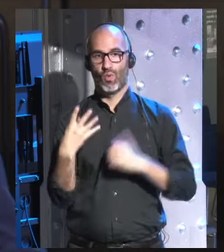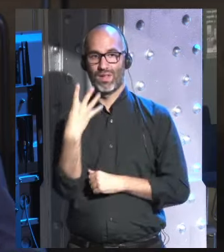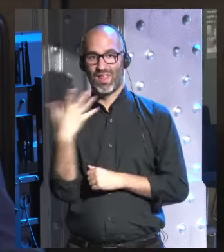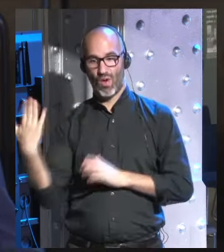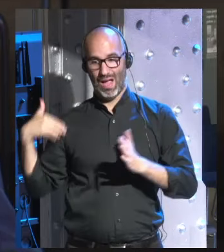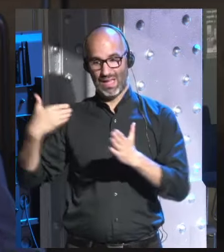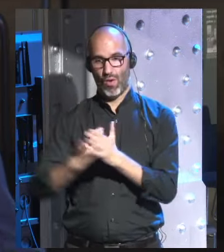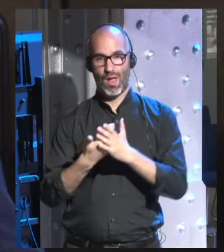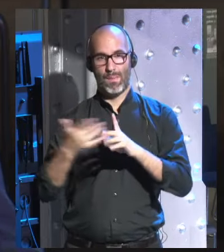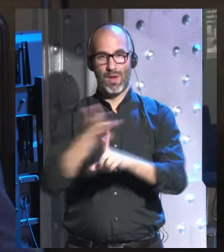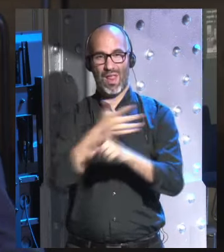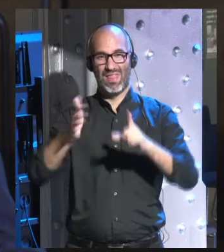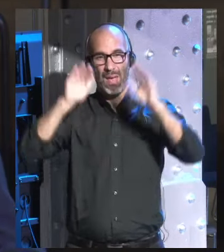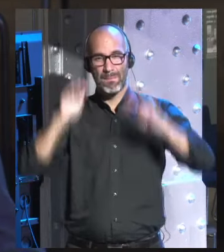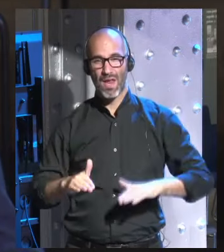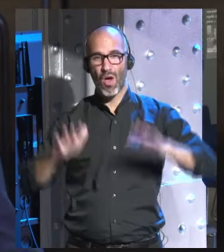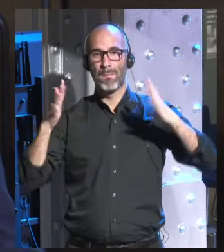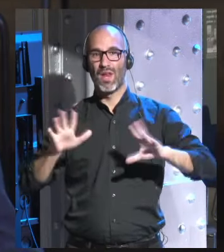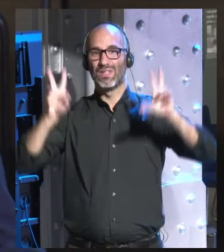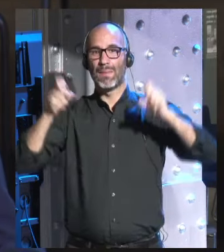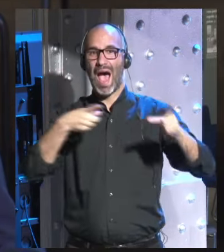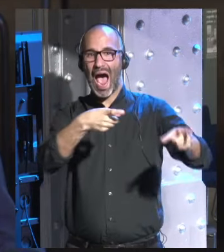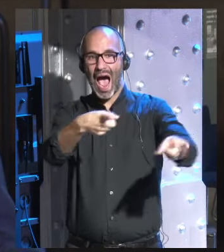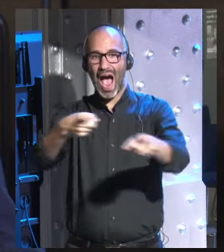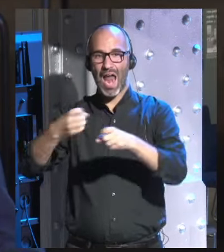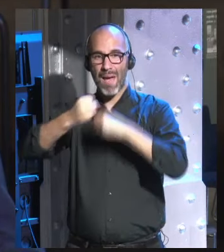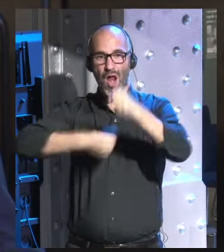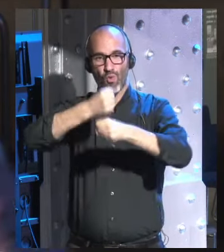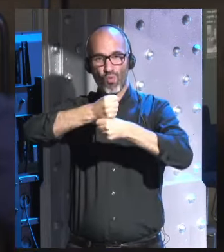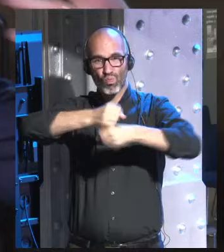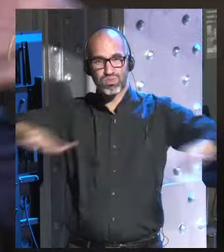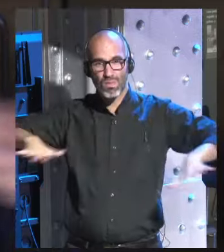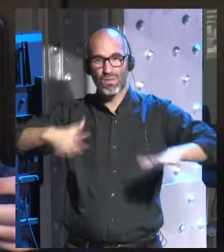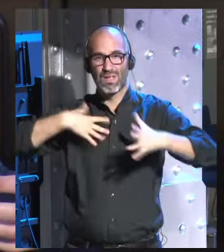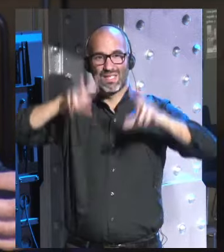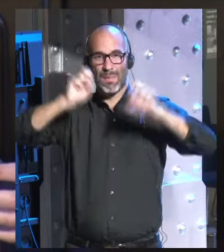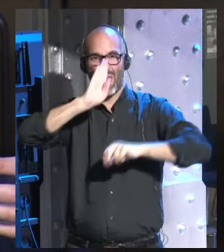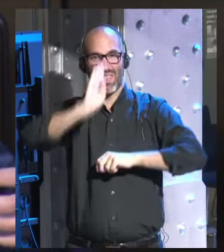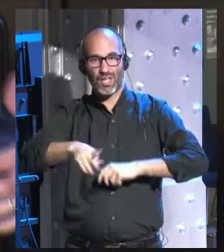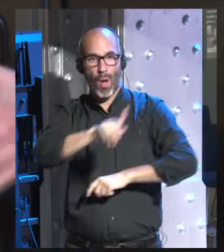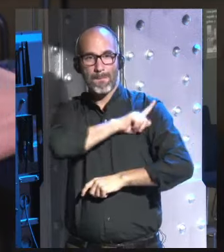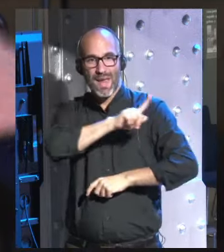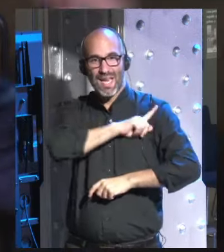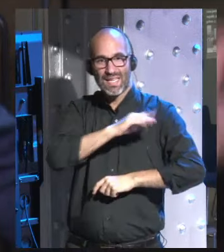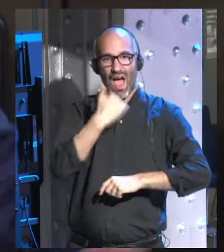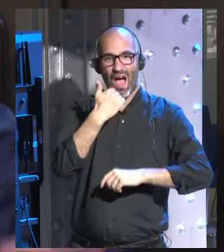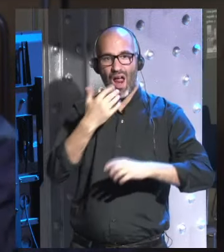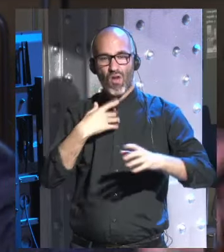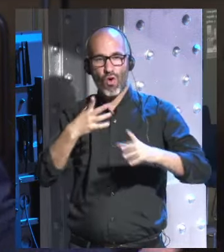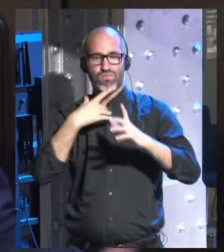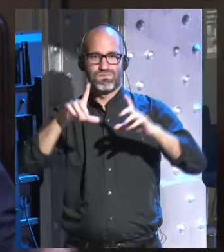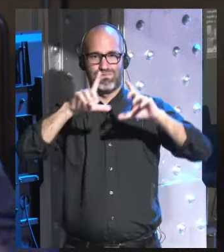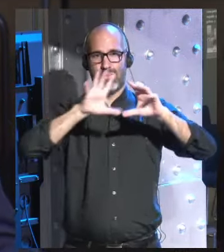precisamente no ha habido ningún conflicto directo militar entre superpotencias